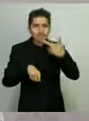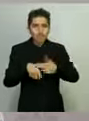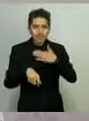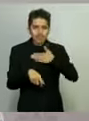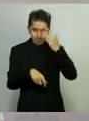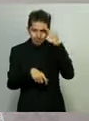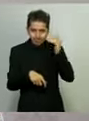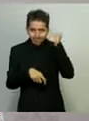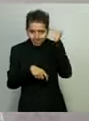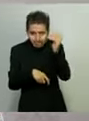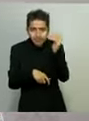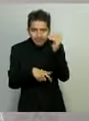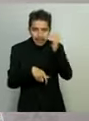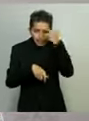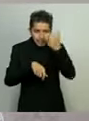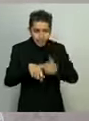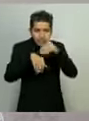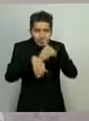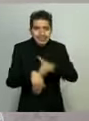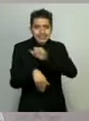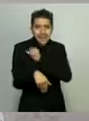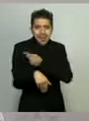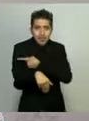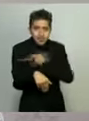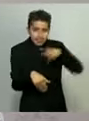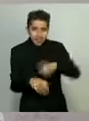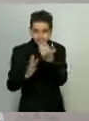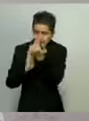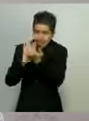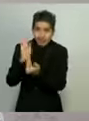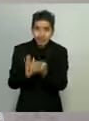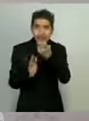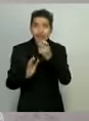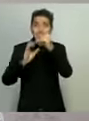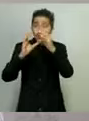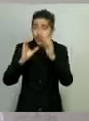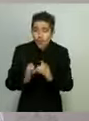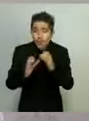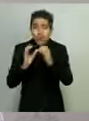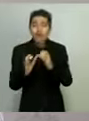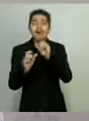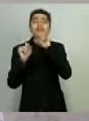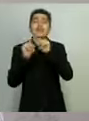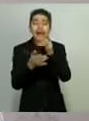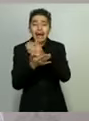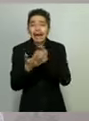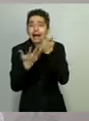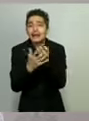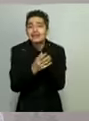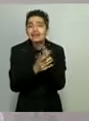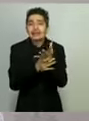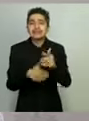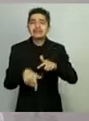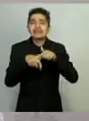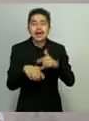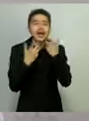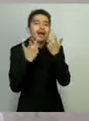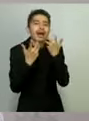medidas sanitarias para no permitir que el descuido y las ganas de salir sigan matando. Gracias.